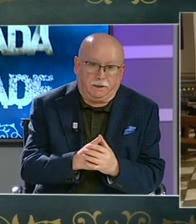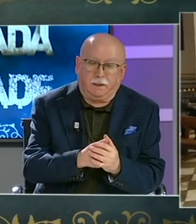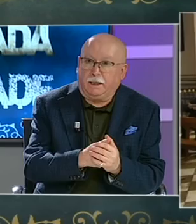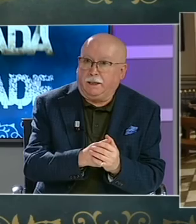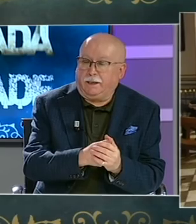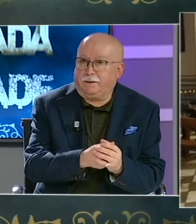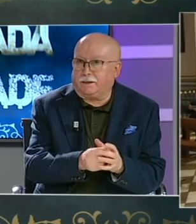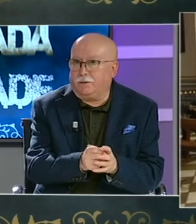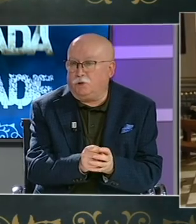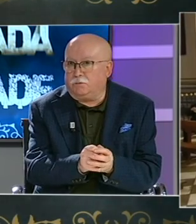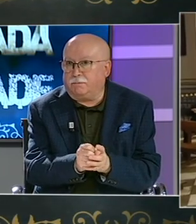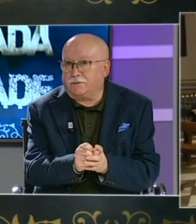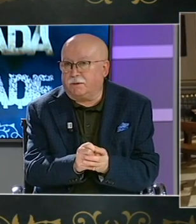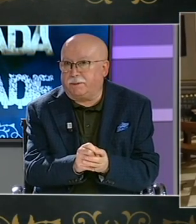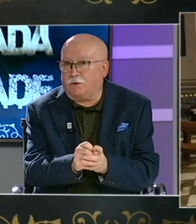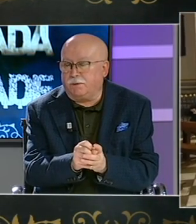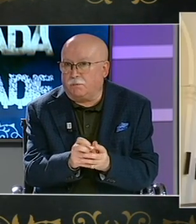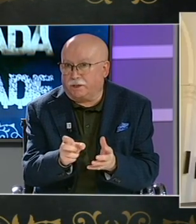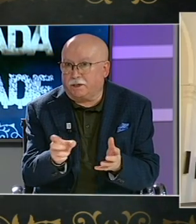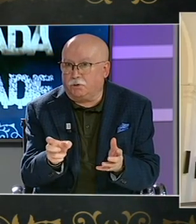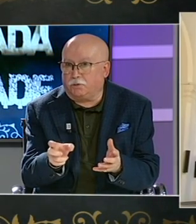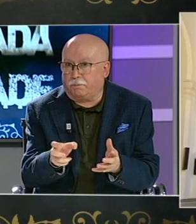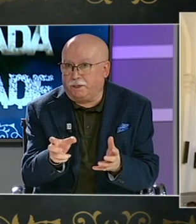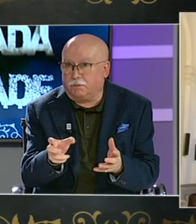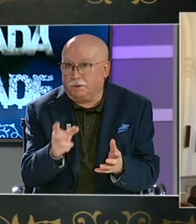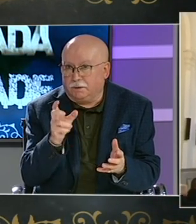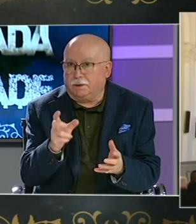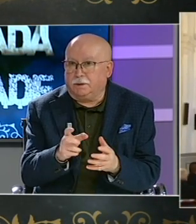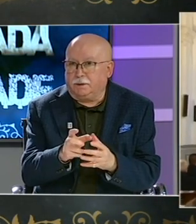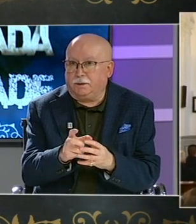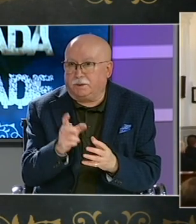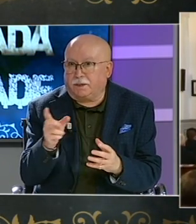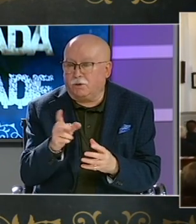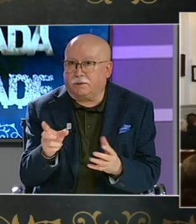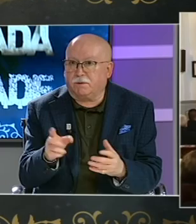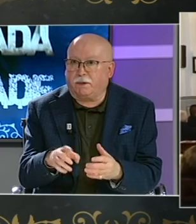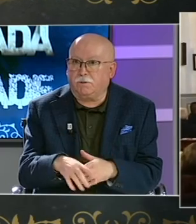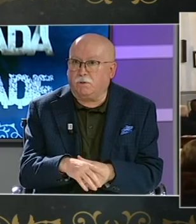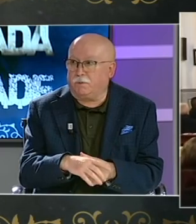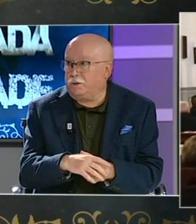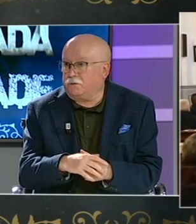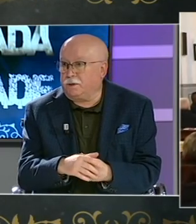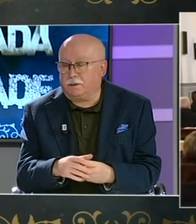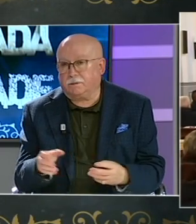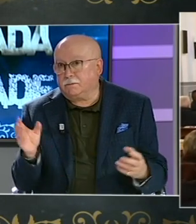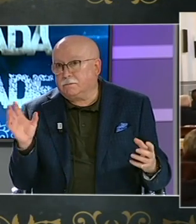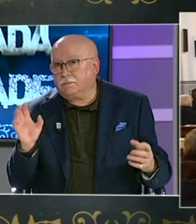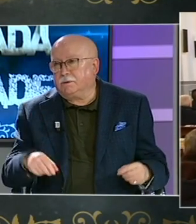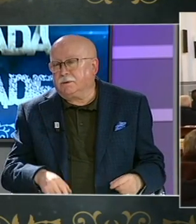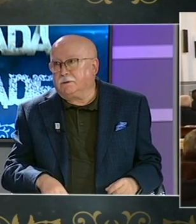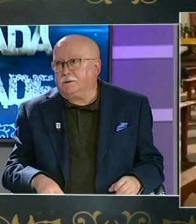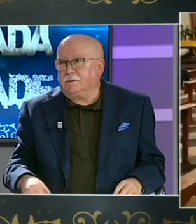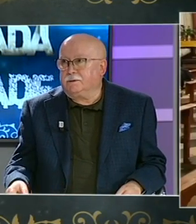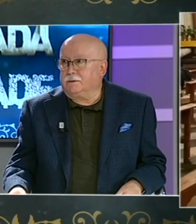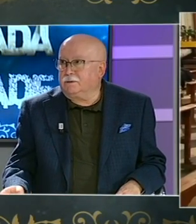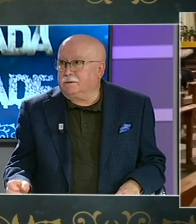esta reunión va a servir para lo mismo porque es reunión no es pleno y si esta reunión va a servir para lo mismo pues en fin no sé yo creo que